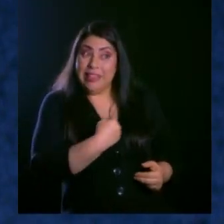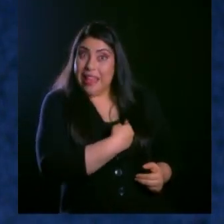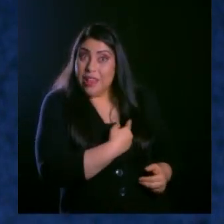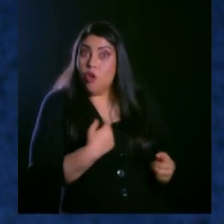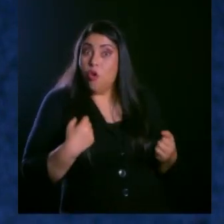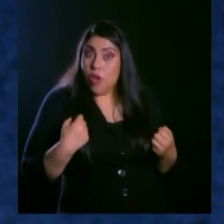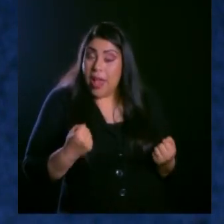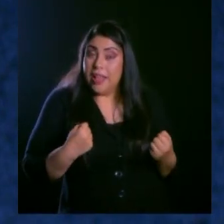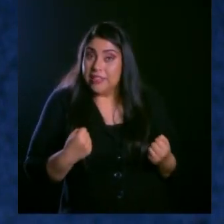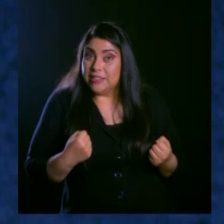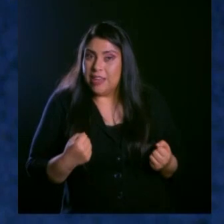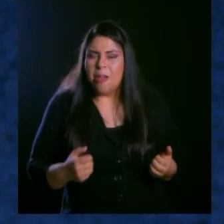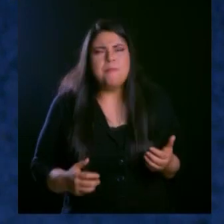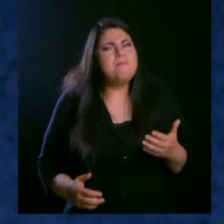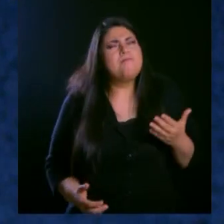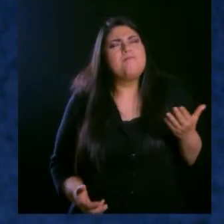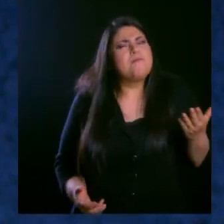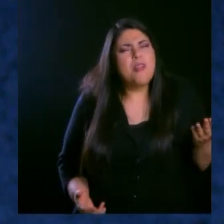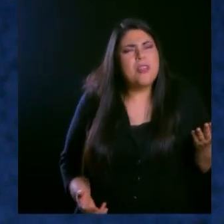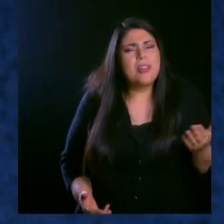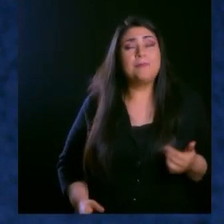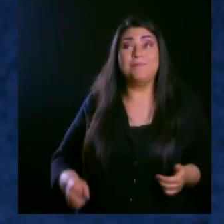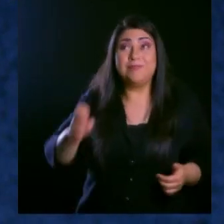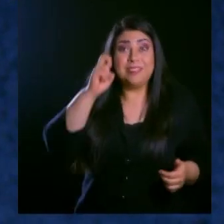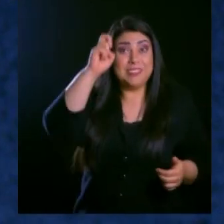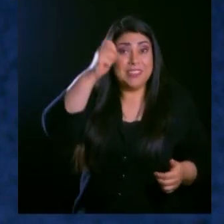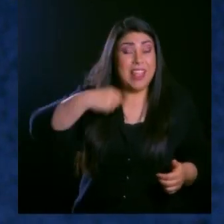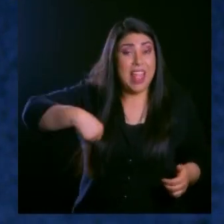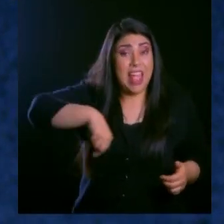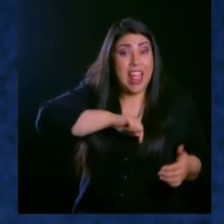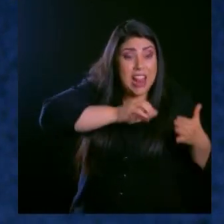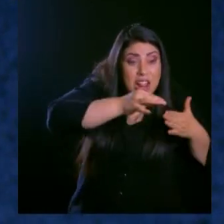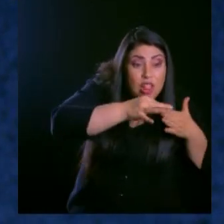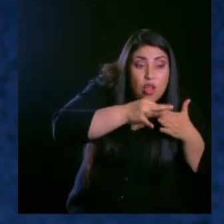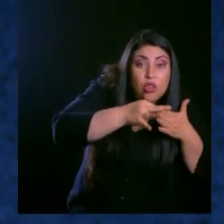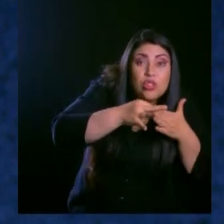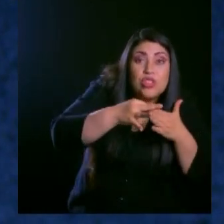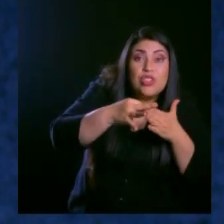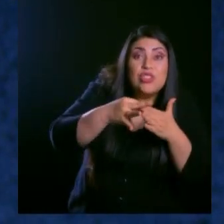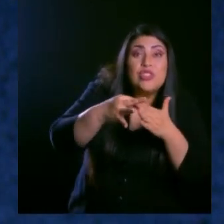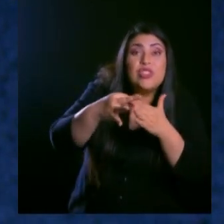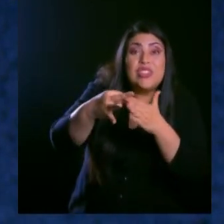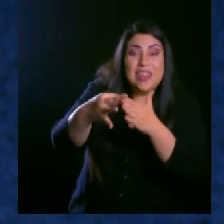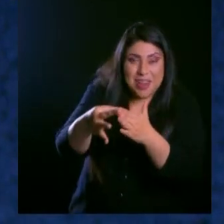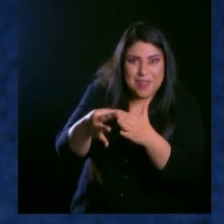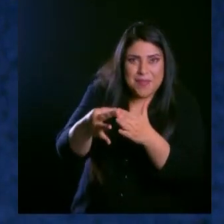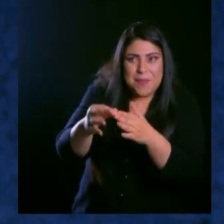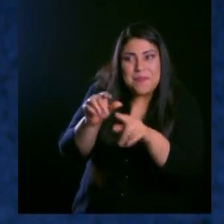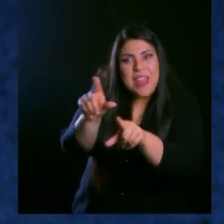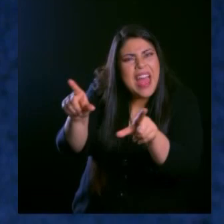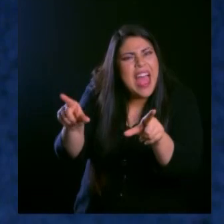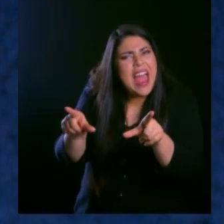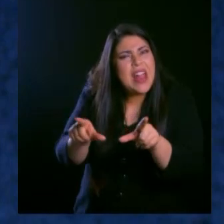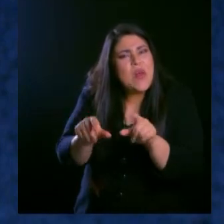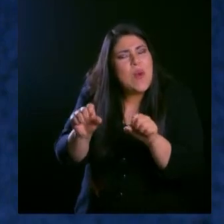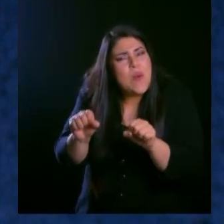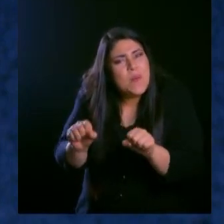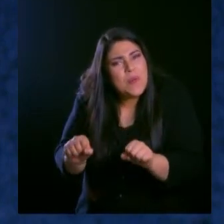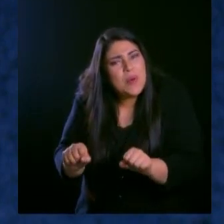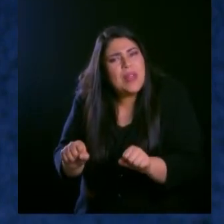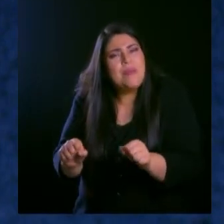¿Y por qué te estoy comentando esto? Porque Él nos lleva a estos pastos, a ese lugar donde podemos descansar,